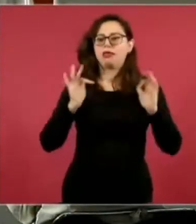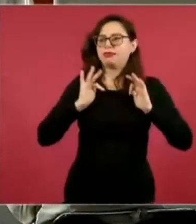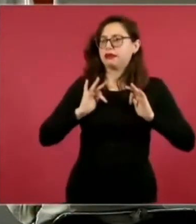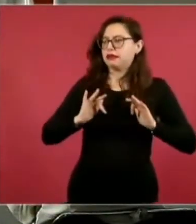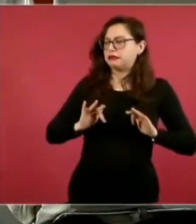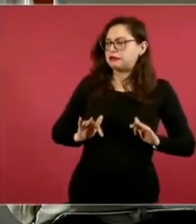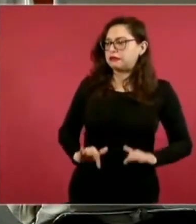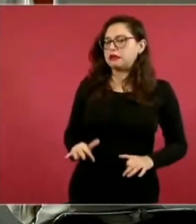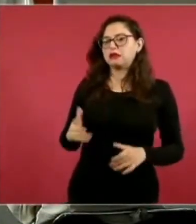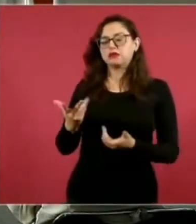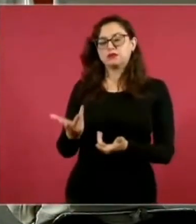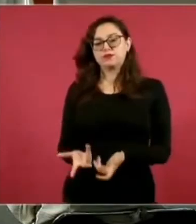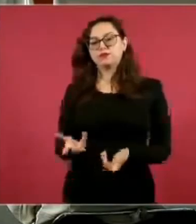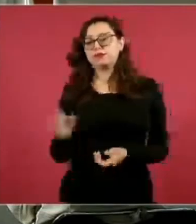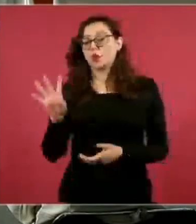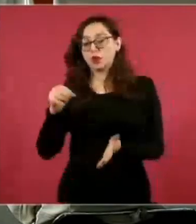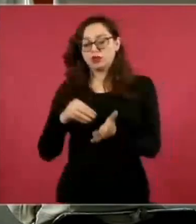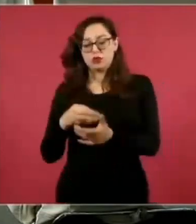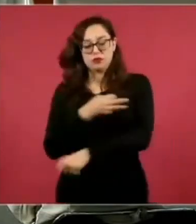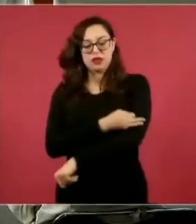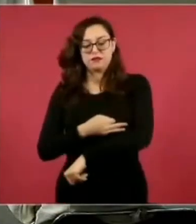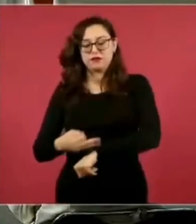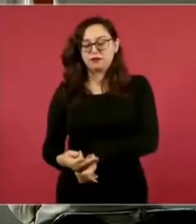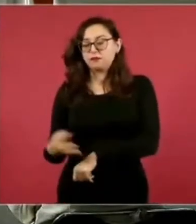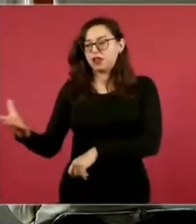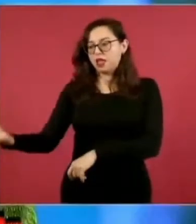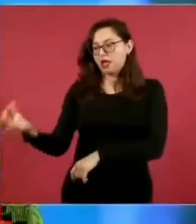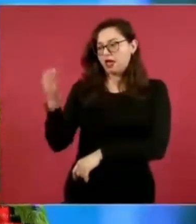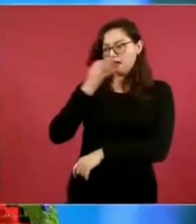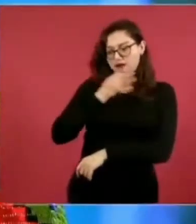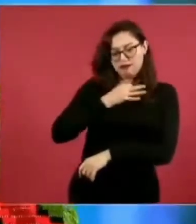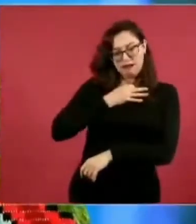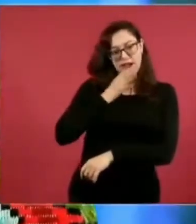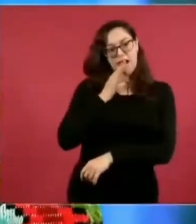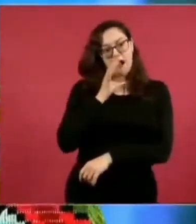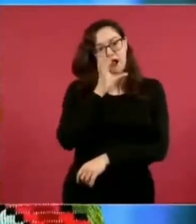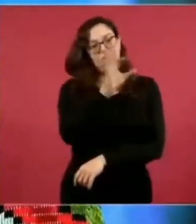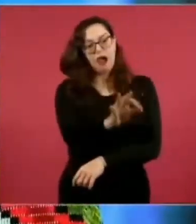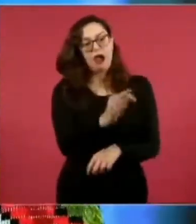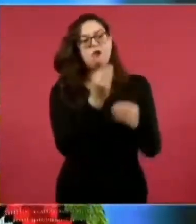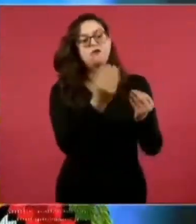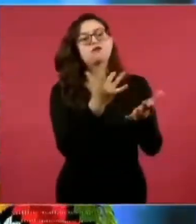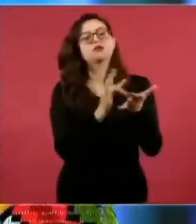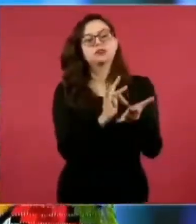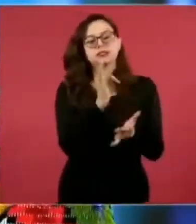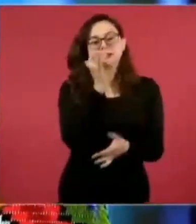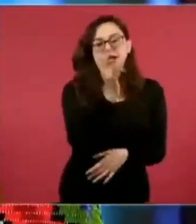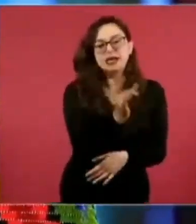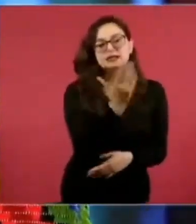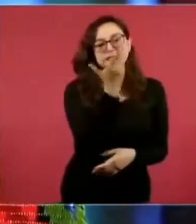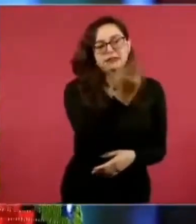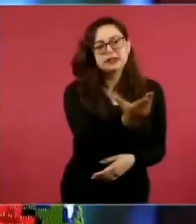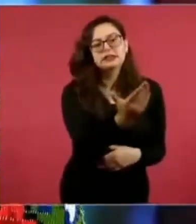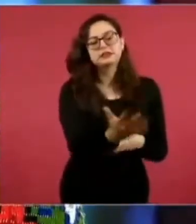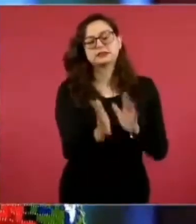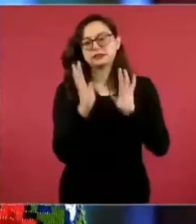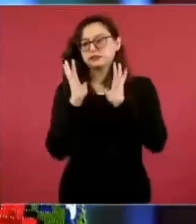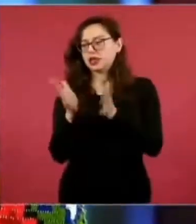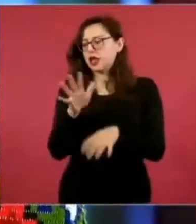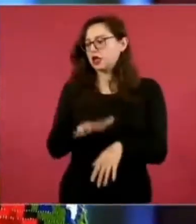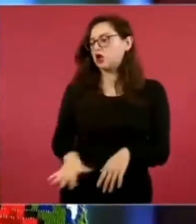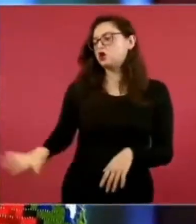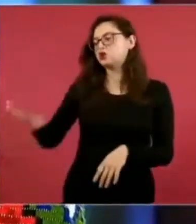a nombre de casi cuatro mil familias que ahora tendrán certeza sobre su patrimonio, que es, como dije,